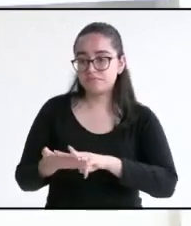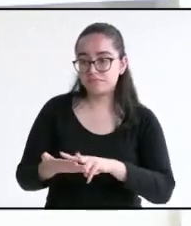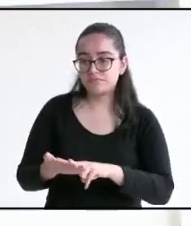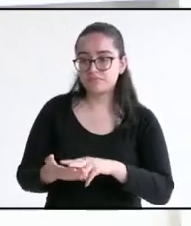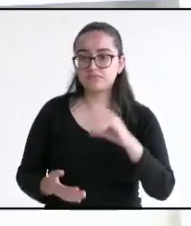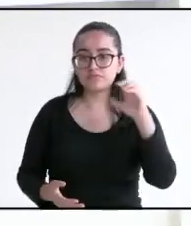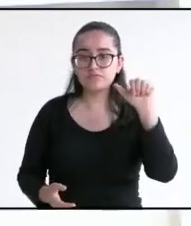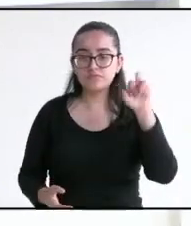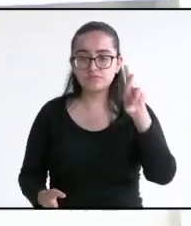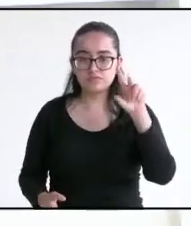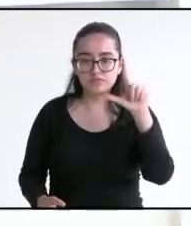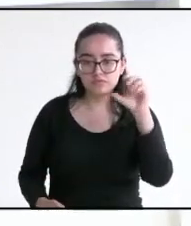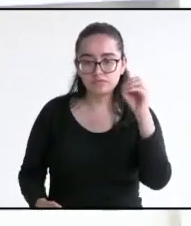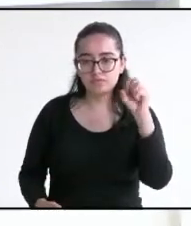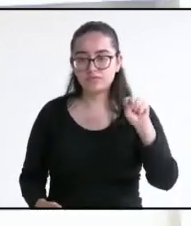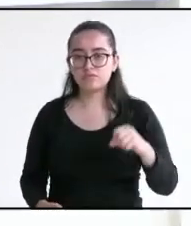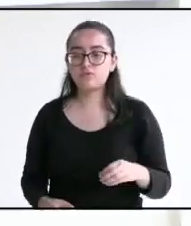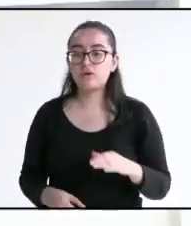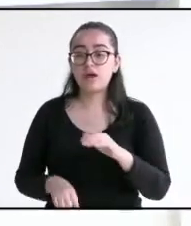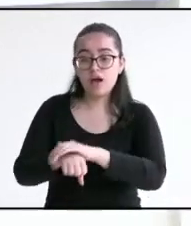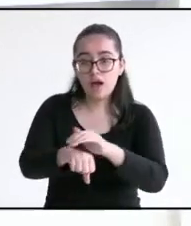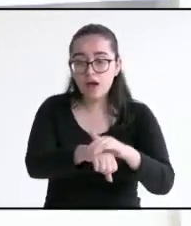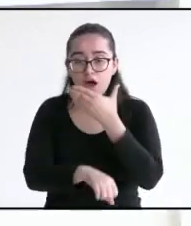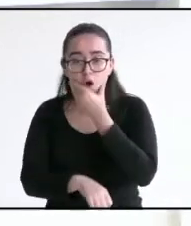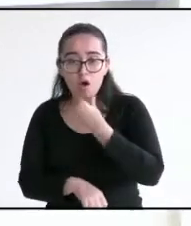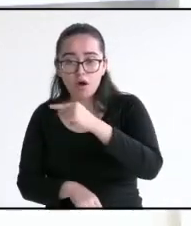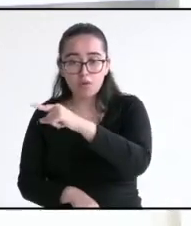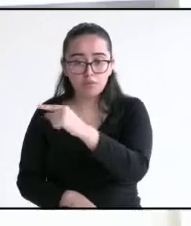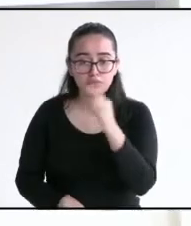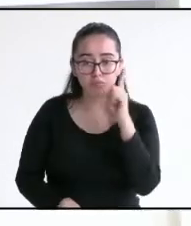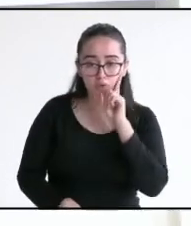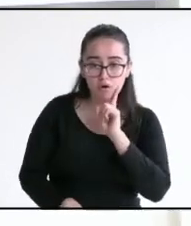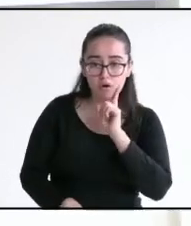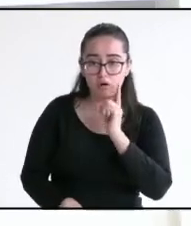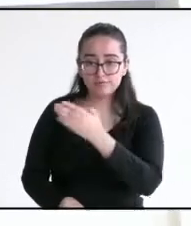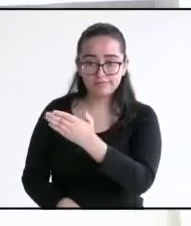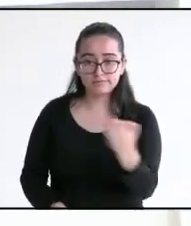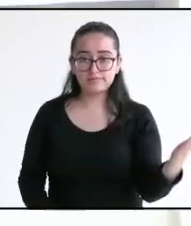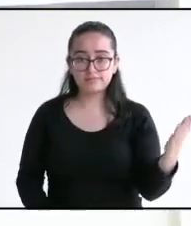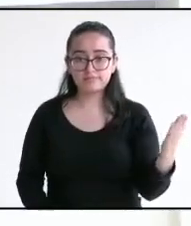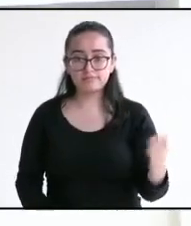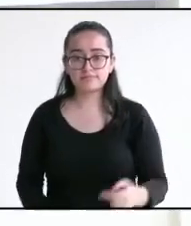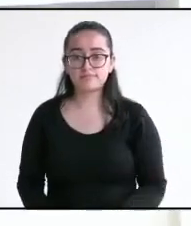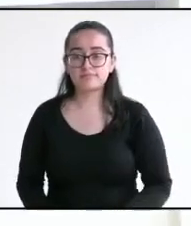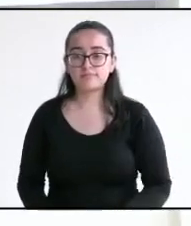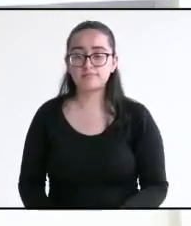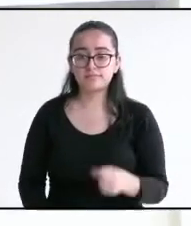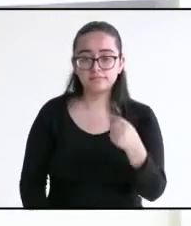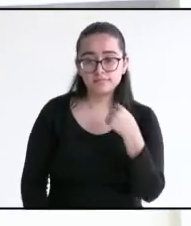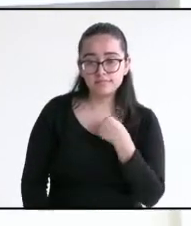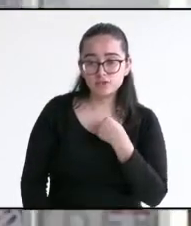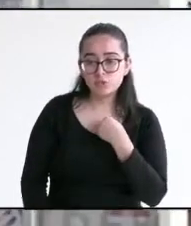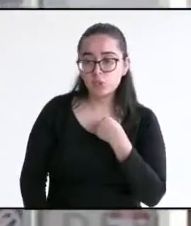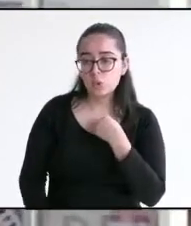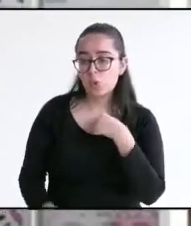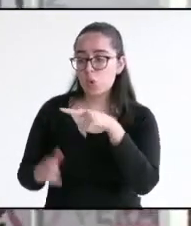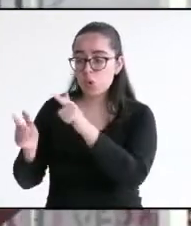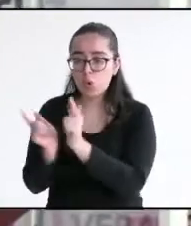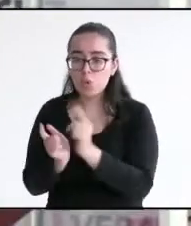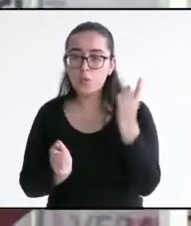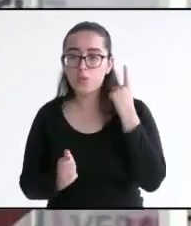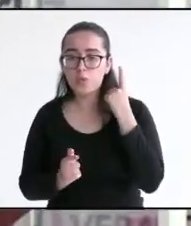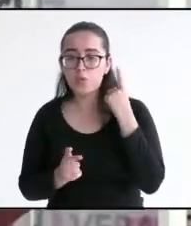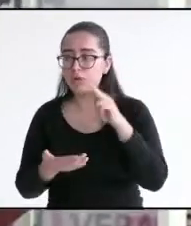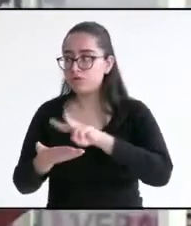Retureta García. Hola, amigas y amigos. Muy buenas tardes. Soy Carlos Retureta García, candidato del Partido Verde Ecologista de México a la